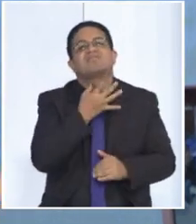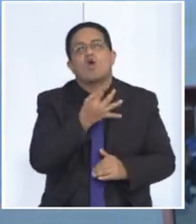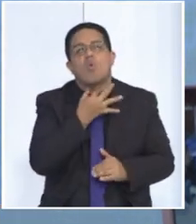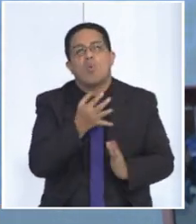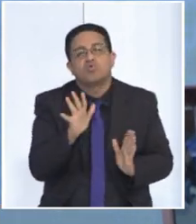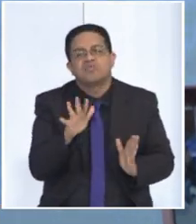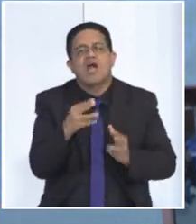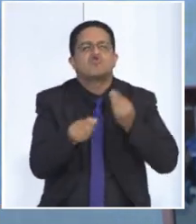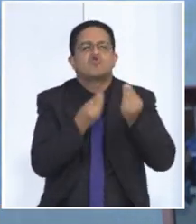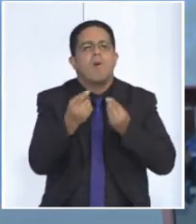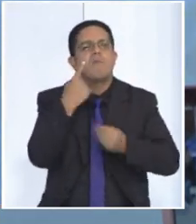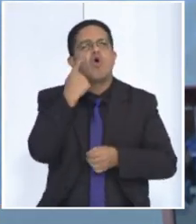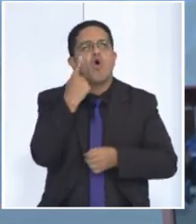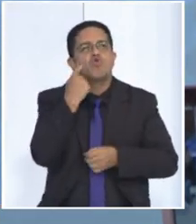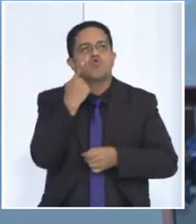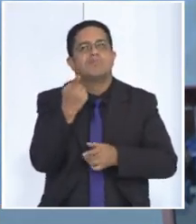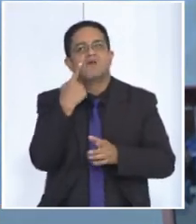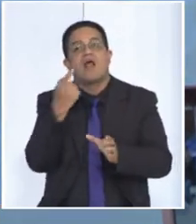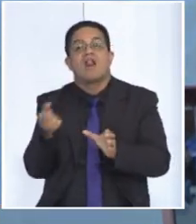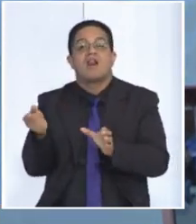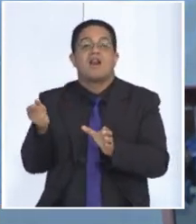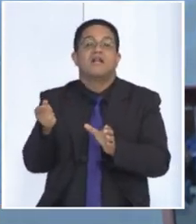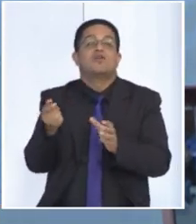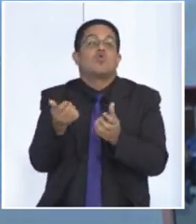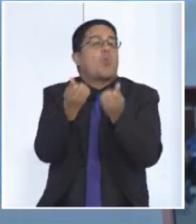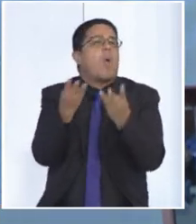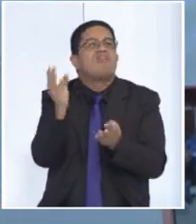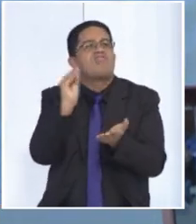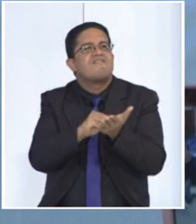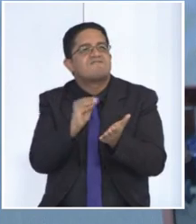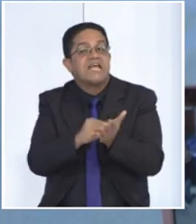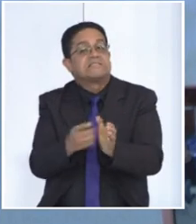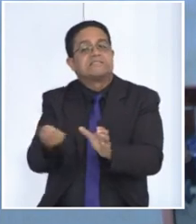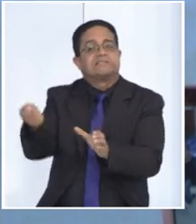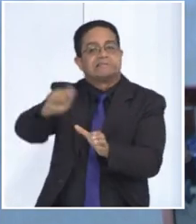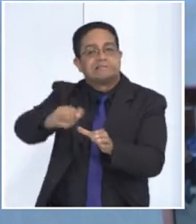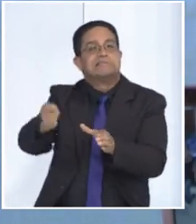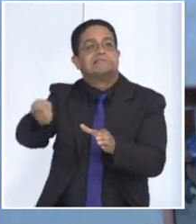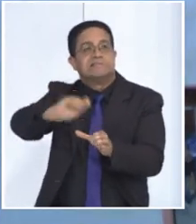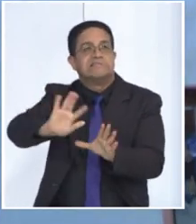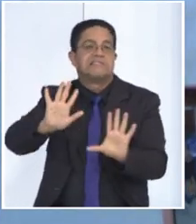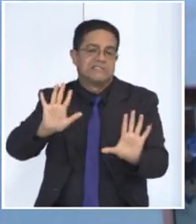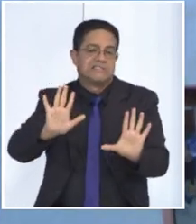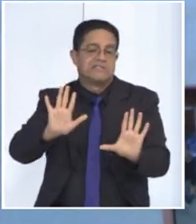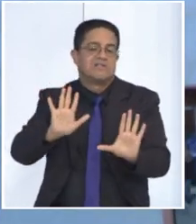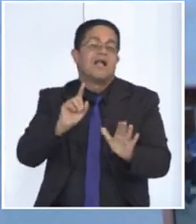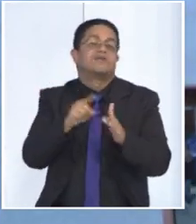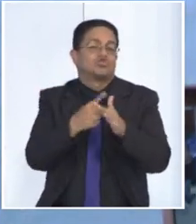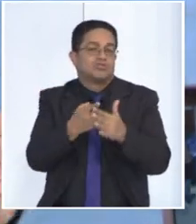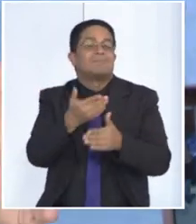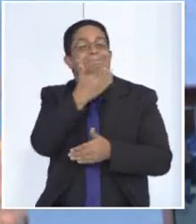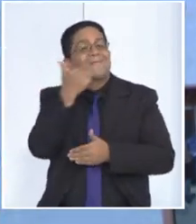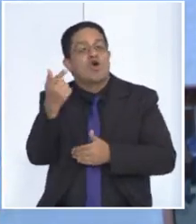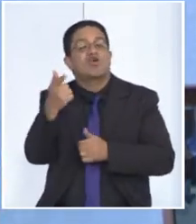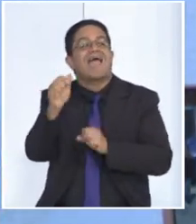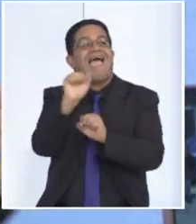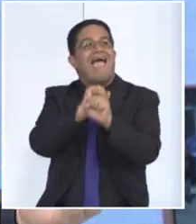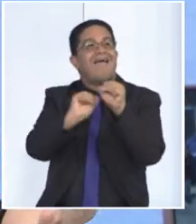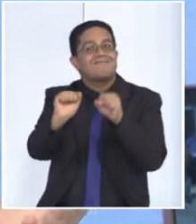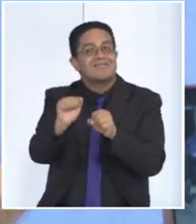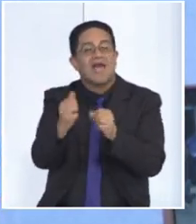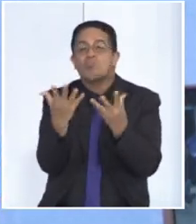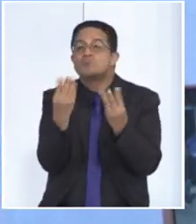la manera en que lo comes, la manera en que lo agregas, la cantidad en que lo usas. Entonces, creo que es más allá de los excesos que el limitarlo o